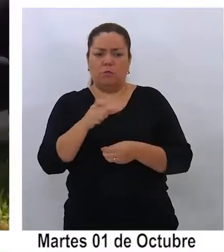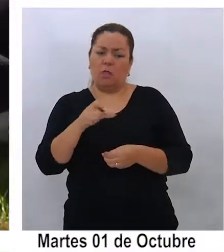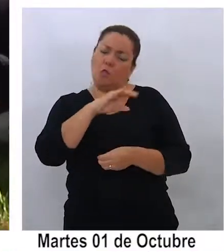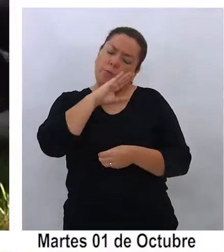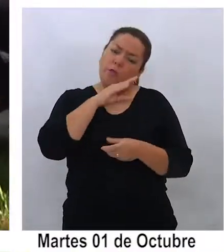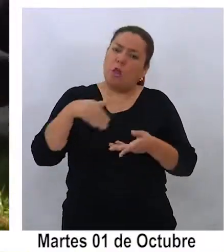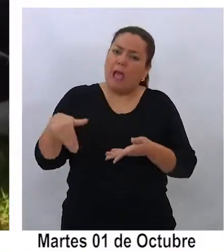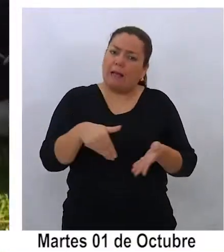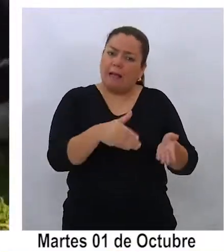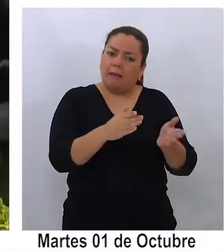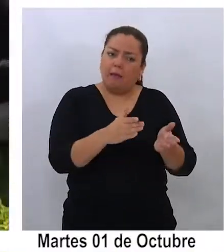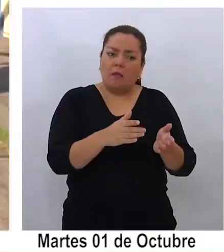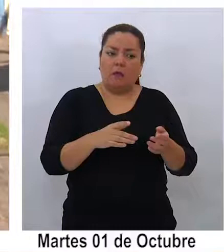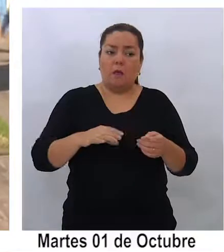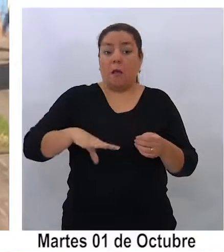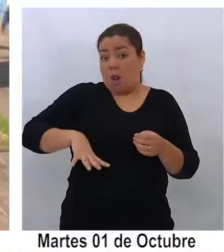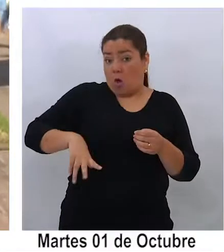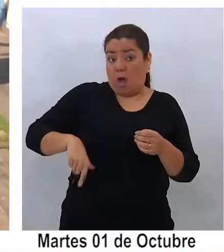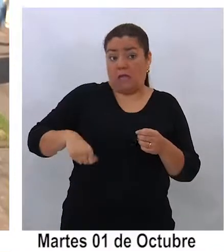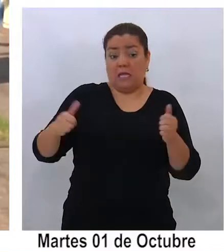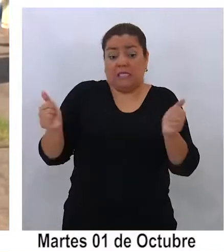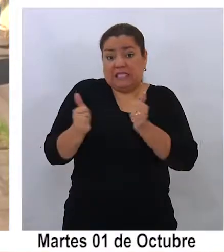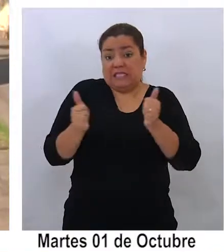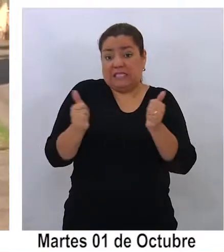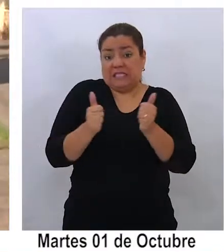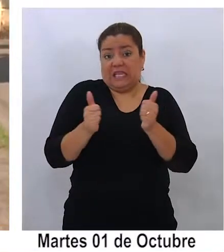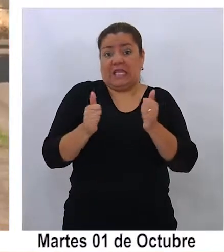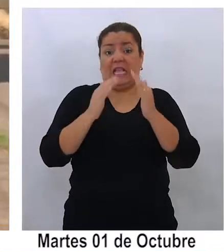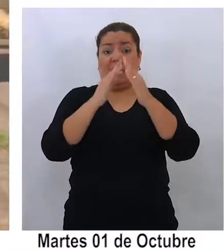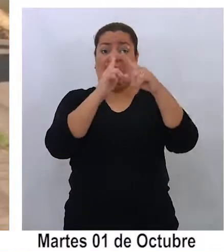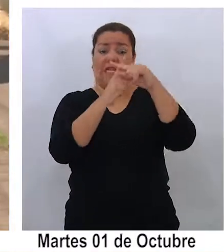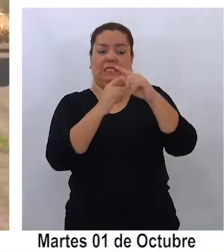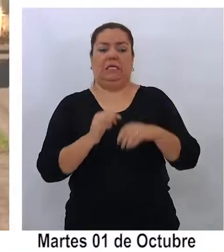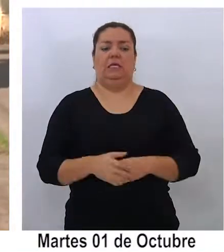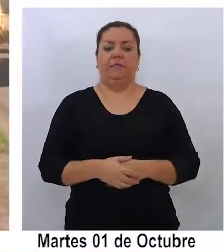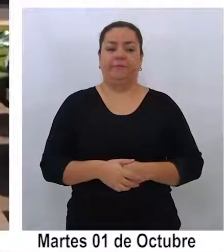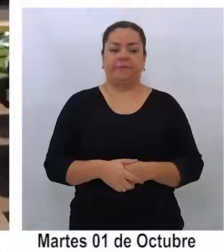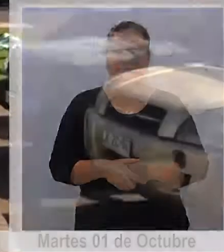durmiendo en la calle, sobre todo en los jardines alrededor de la catedral.